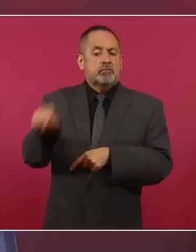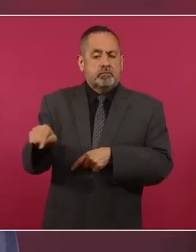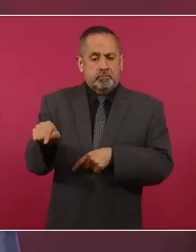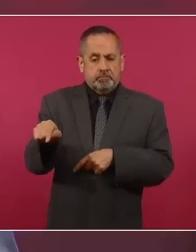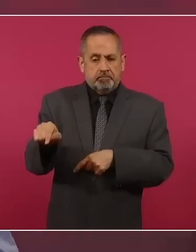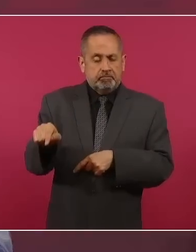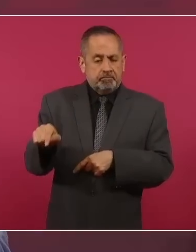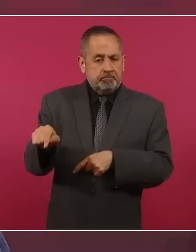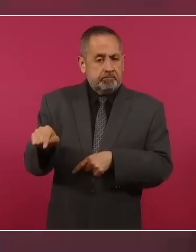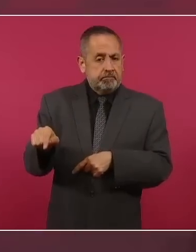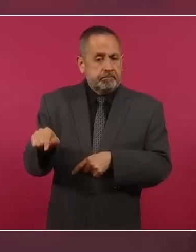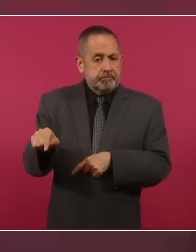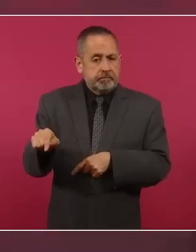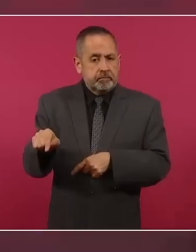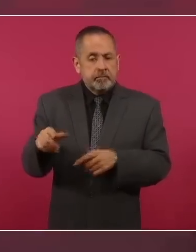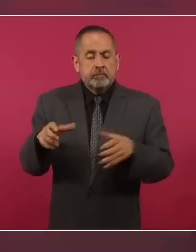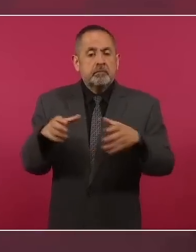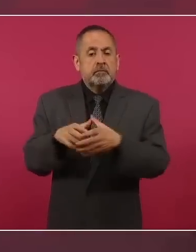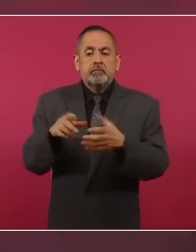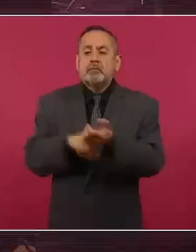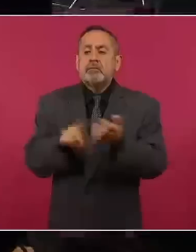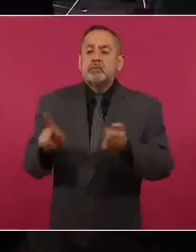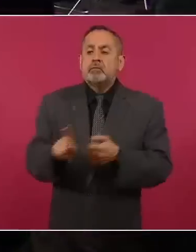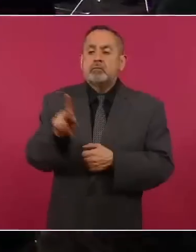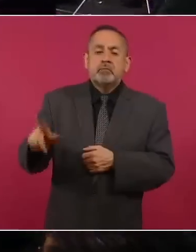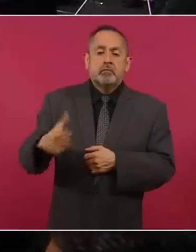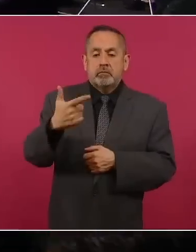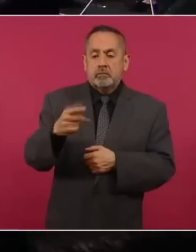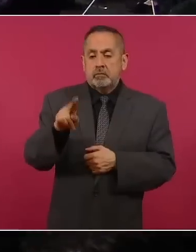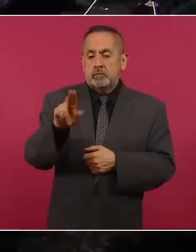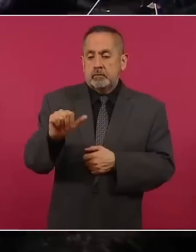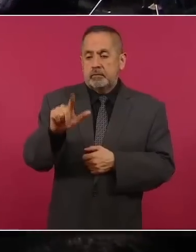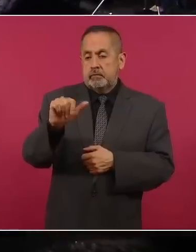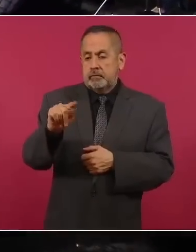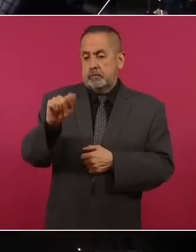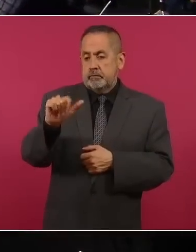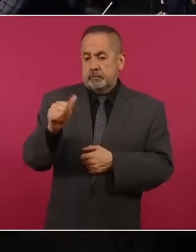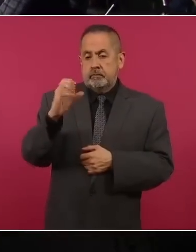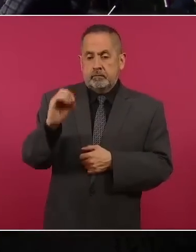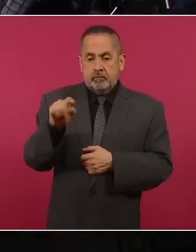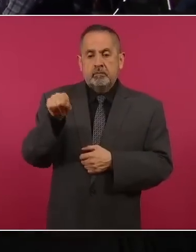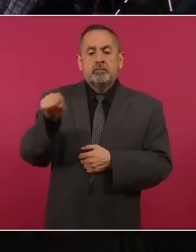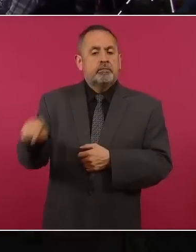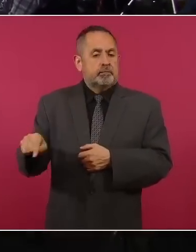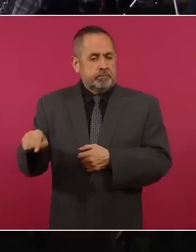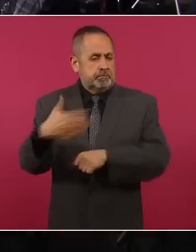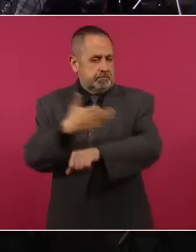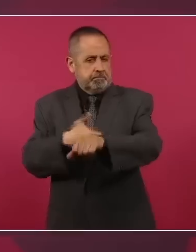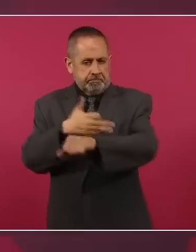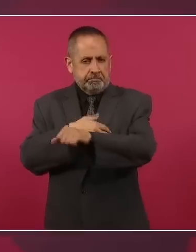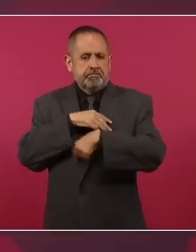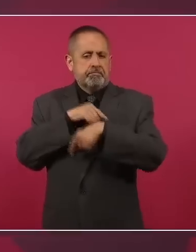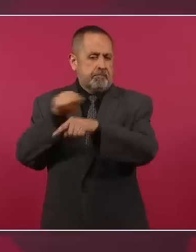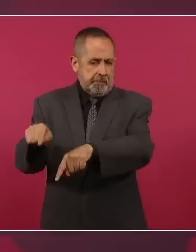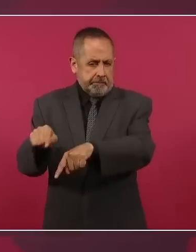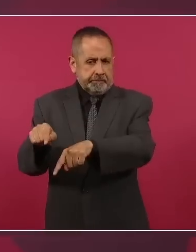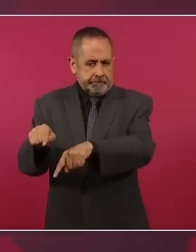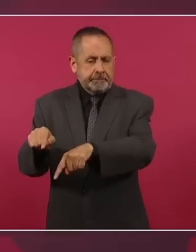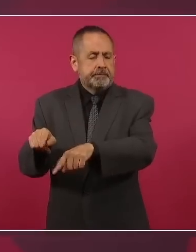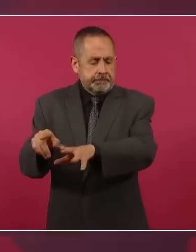Guelatao, por la tarde después